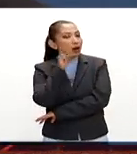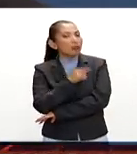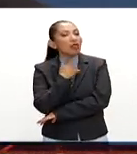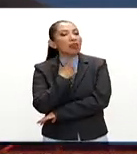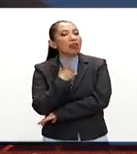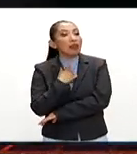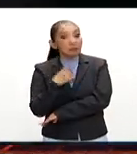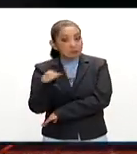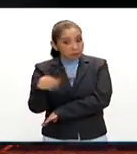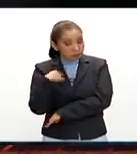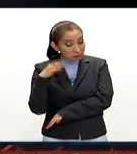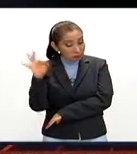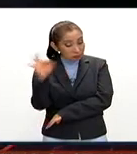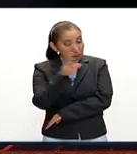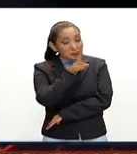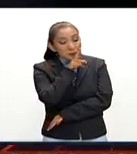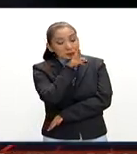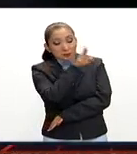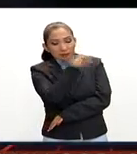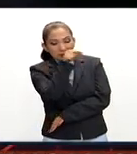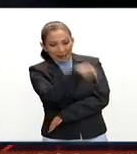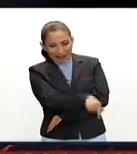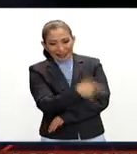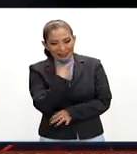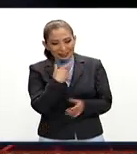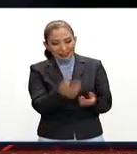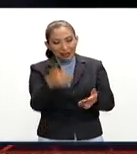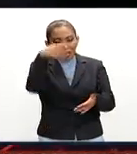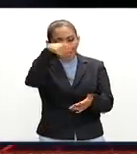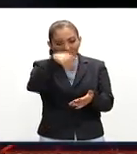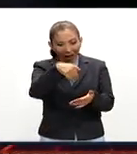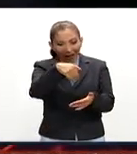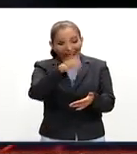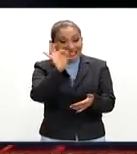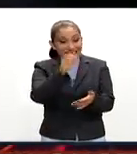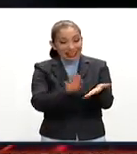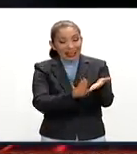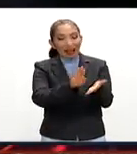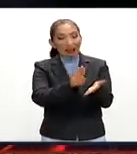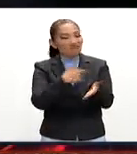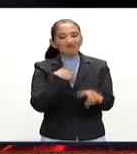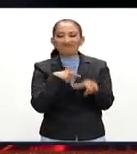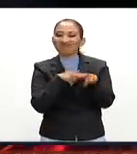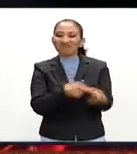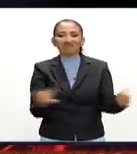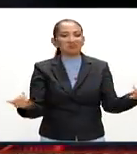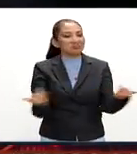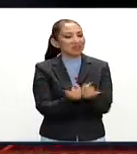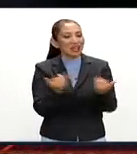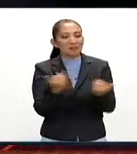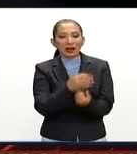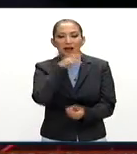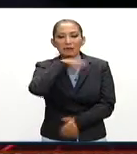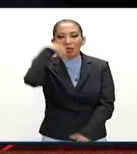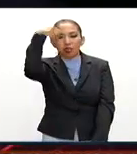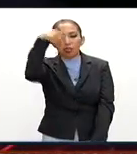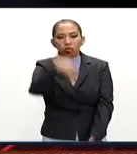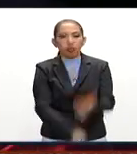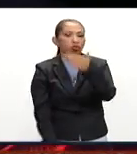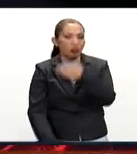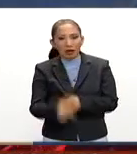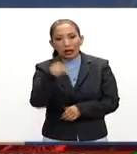La respuesta probablemente es que esa trayectoria no solamente no la logró cambiar, sino al contrario, aceleró su caída.